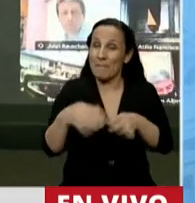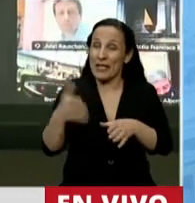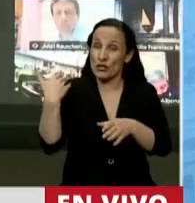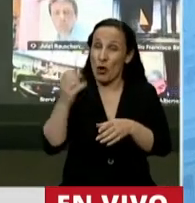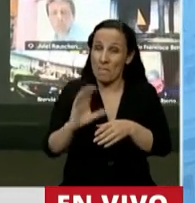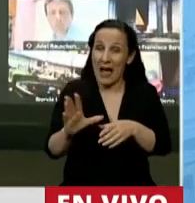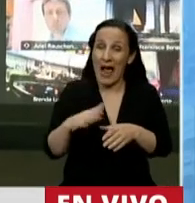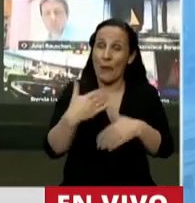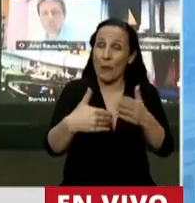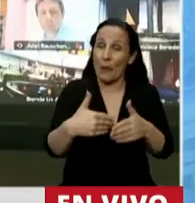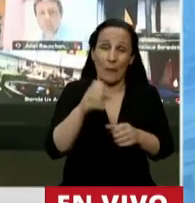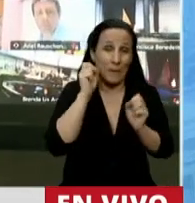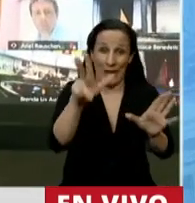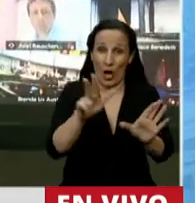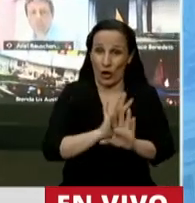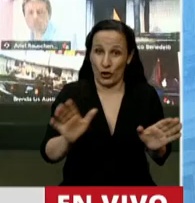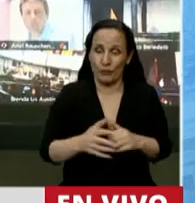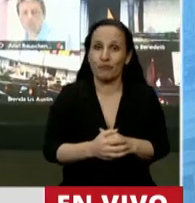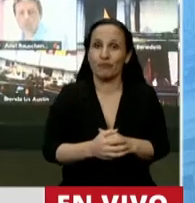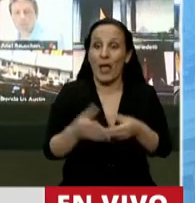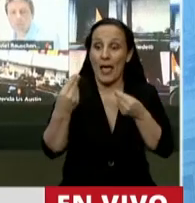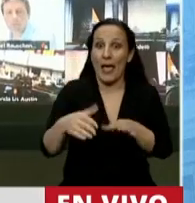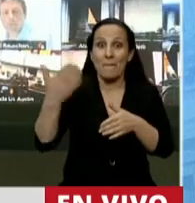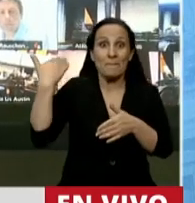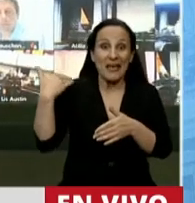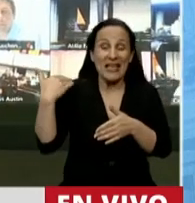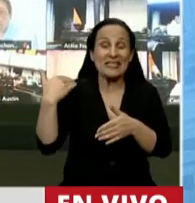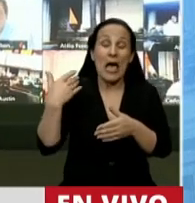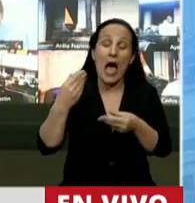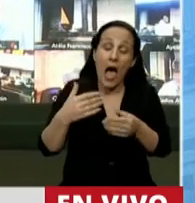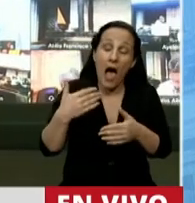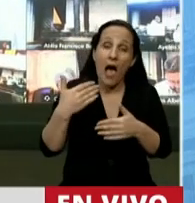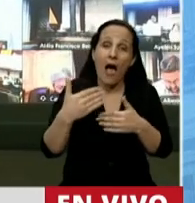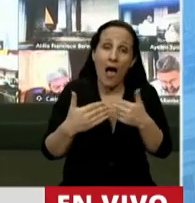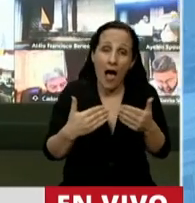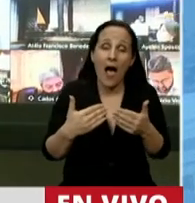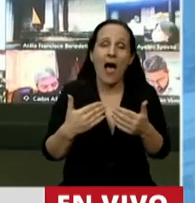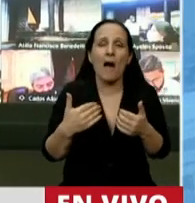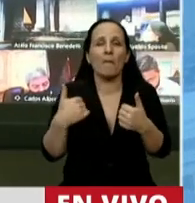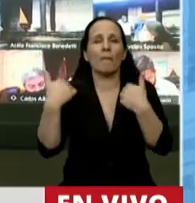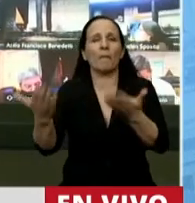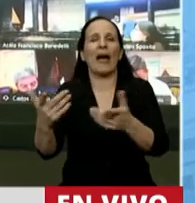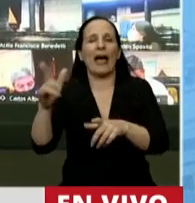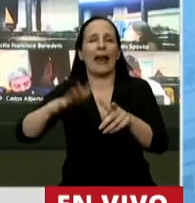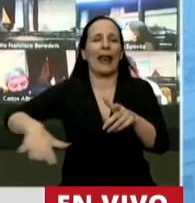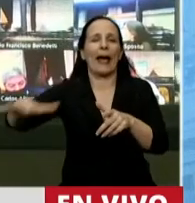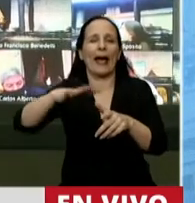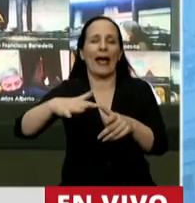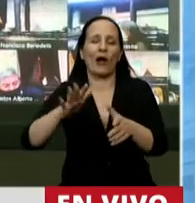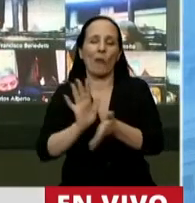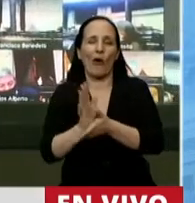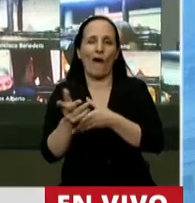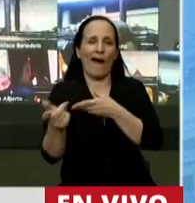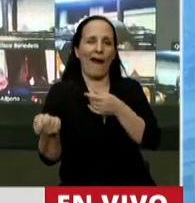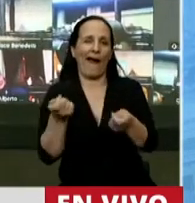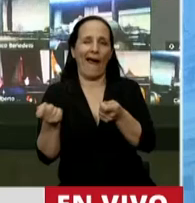va a terminar peor. Lo que comenzó como un gesto más para la tribuna hace meses, como una maniobra